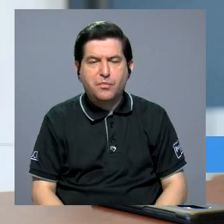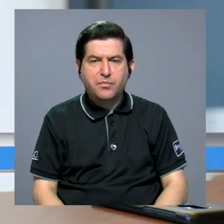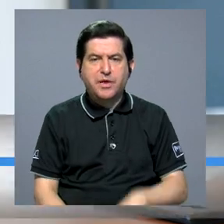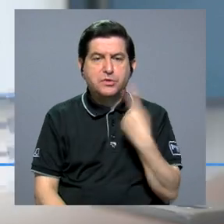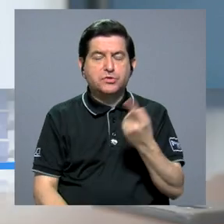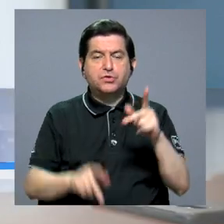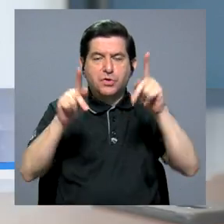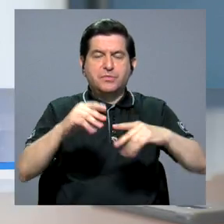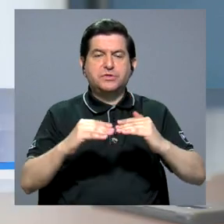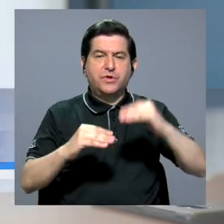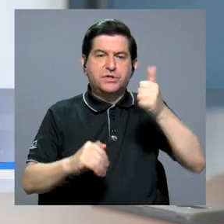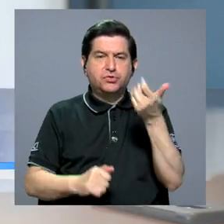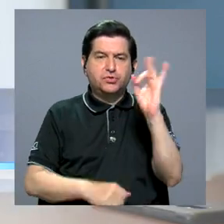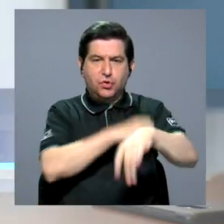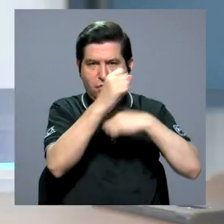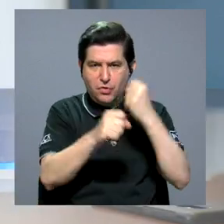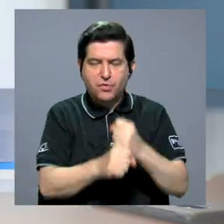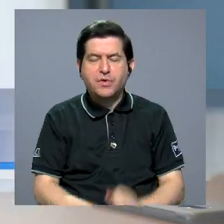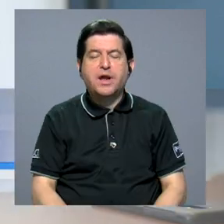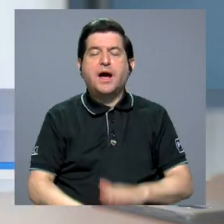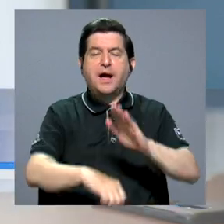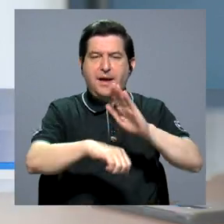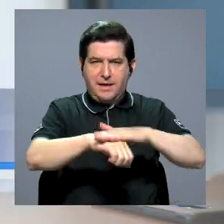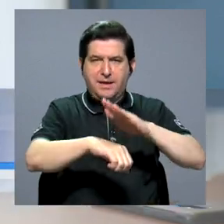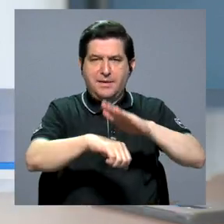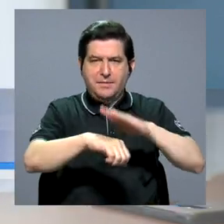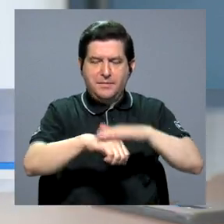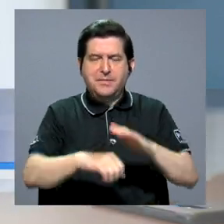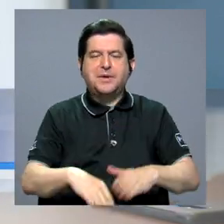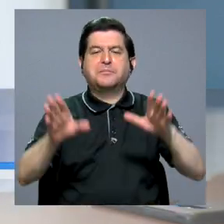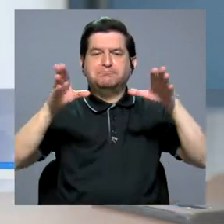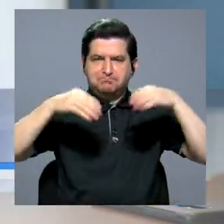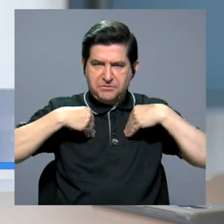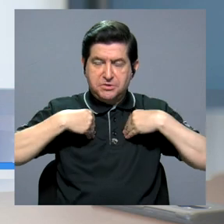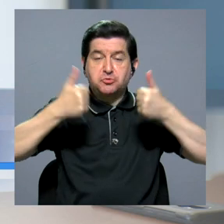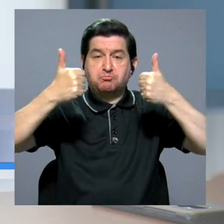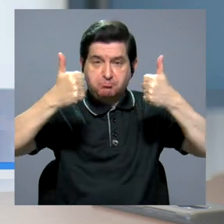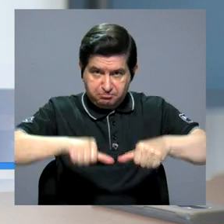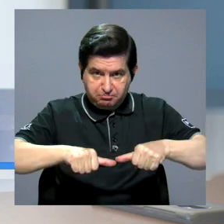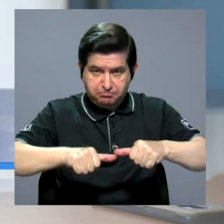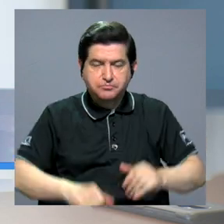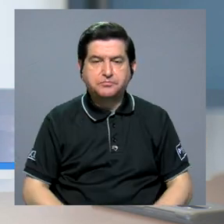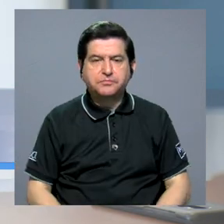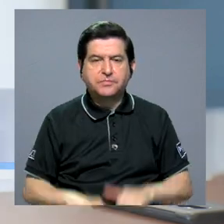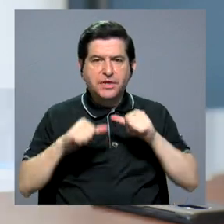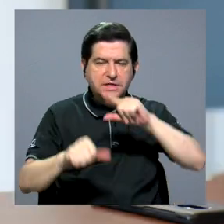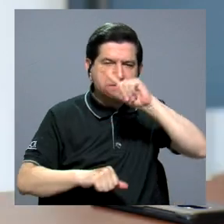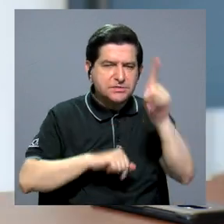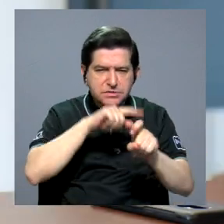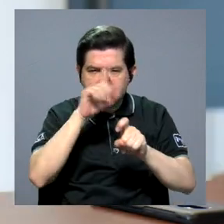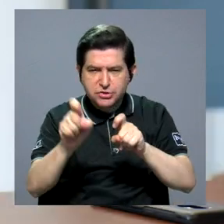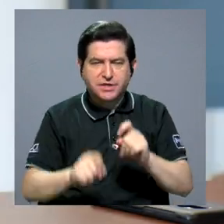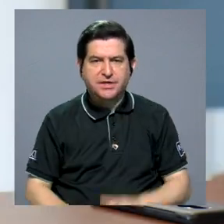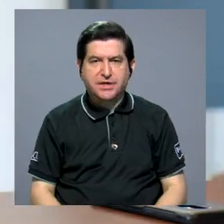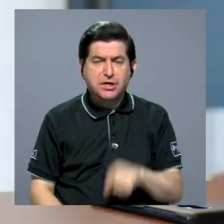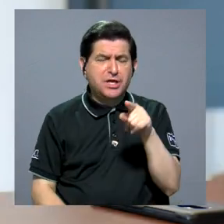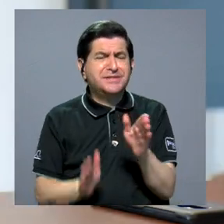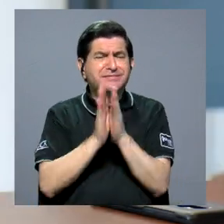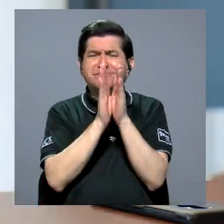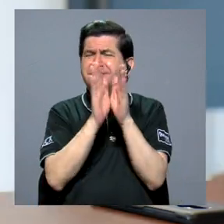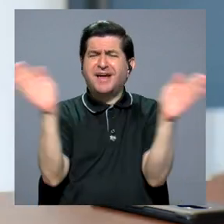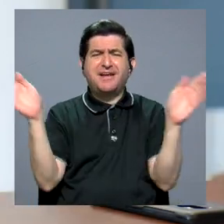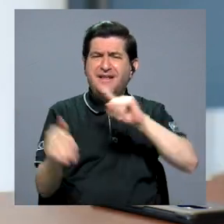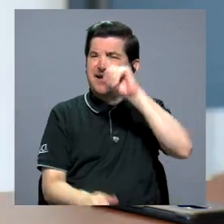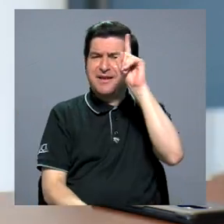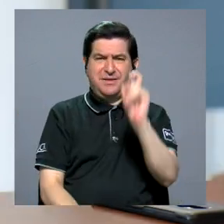si no son mayores de edad. Van a revisar un consentimiento informado y si están de acuerdo, pues pasan al sondeo. Y el sondeo es muy